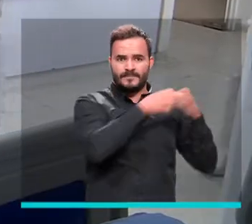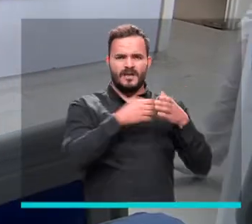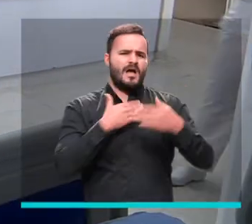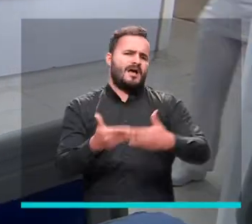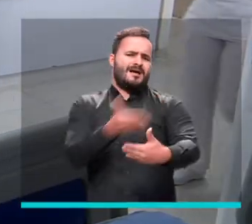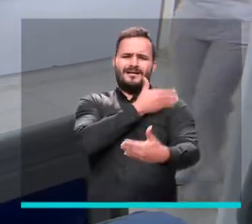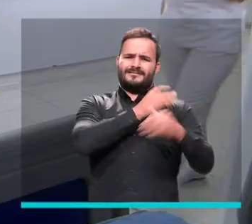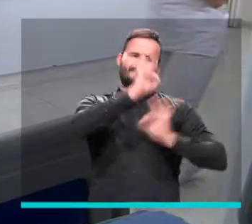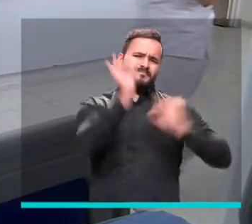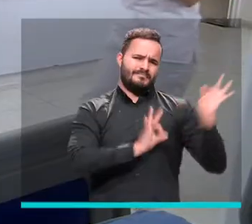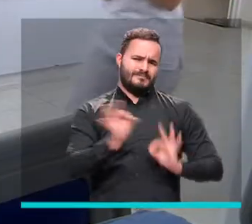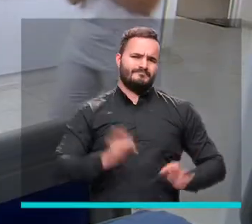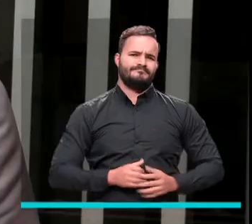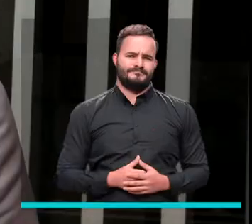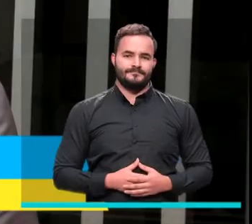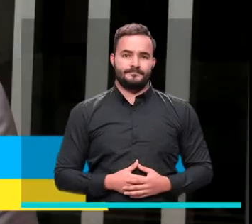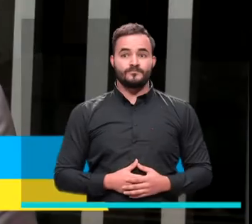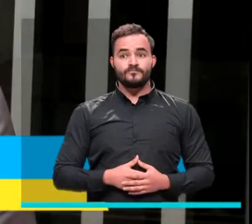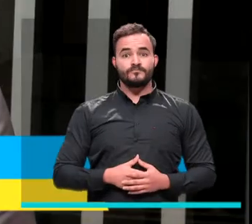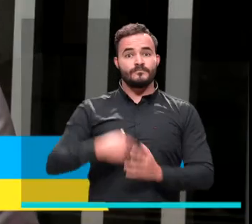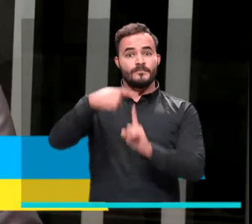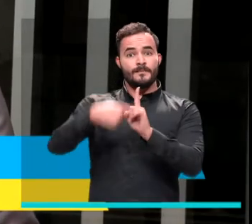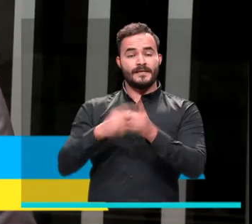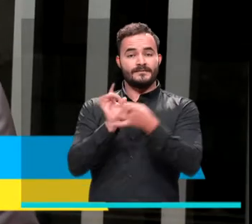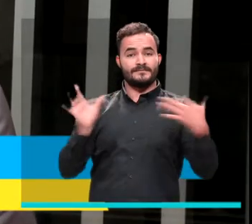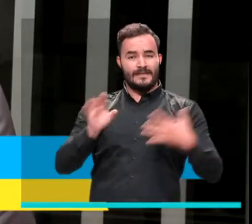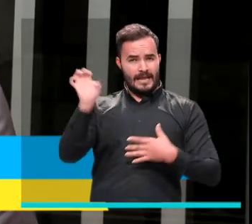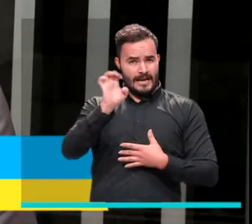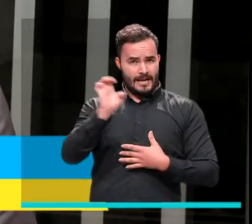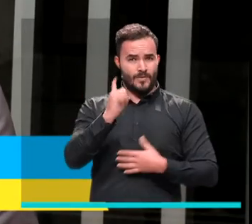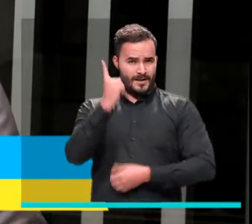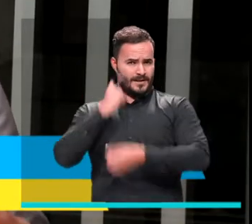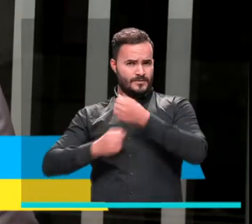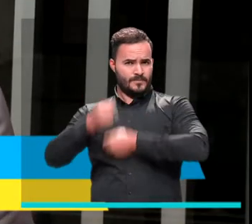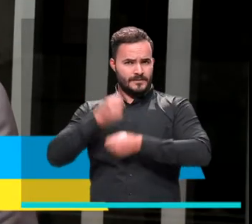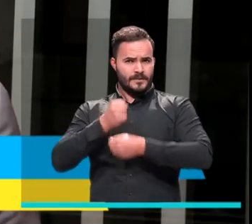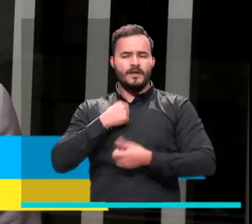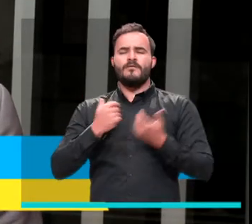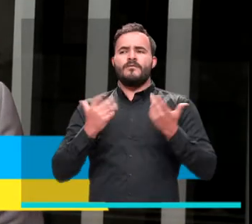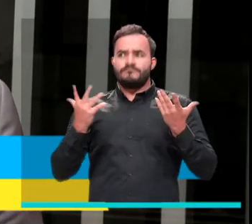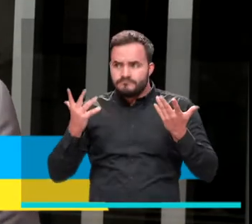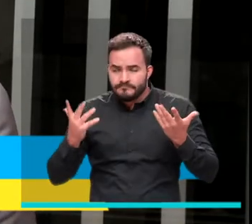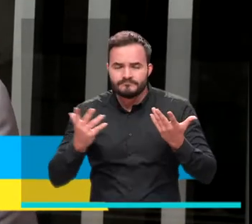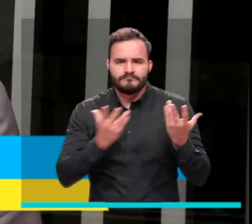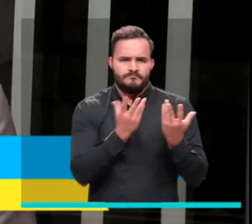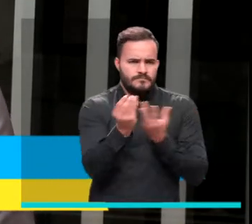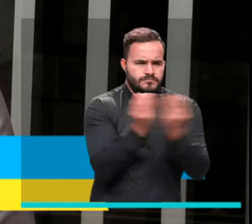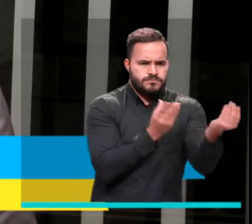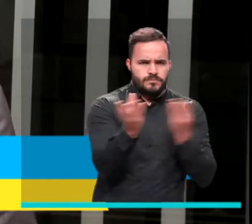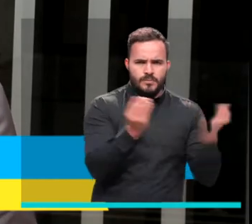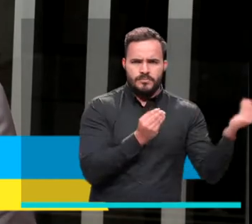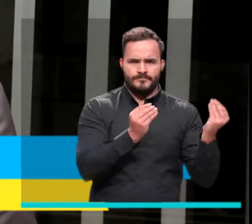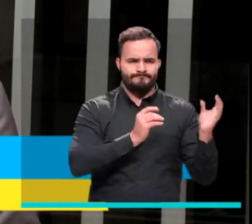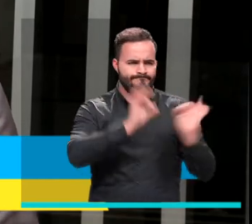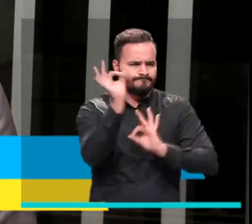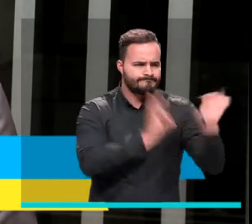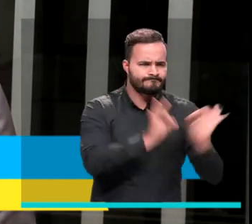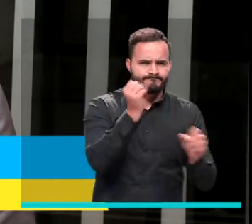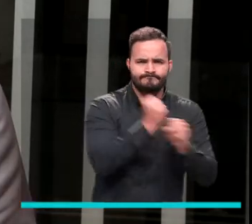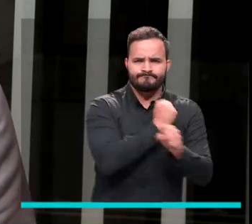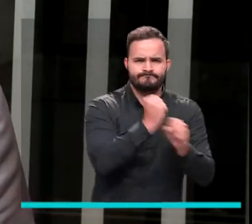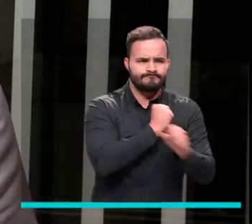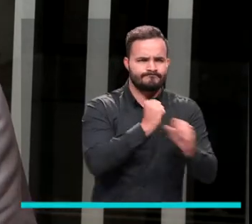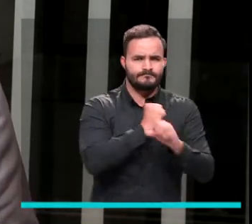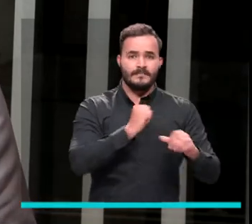llegada del virus. La preparación desde el mes de enero y toda la activación de la mesa técnica, incluyendo personas del